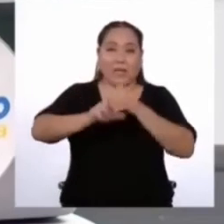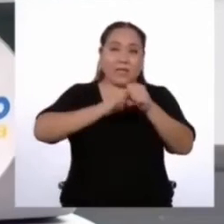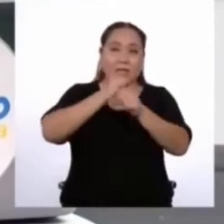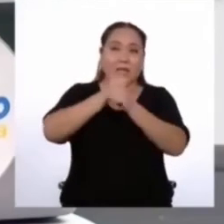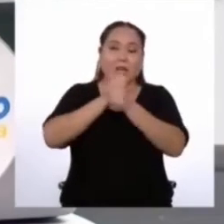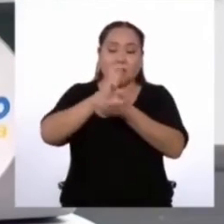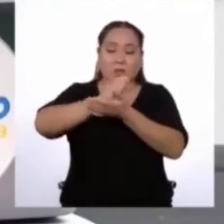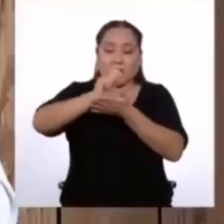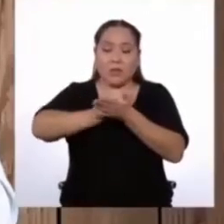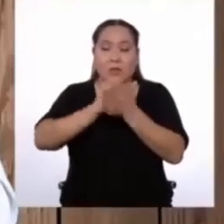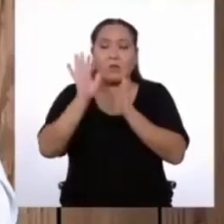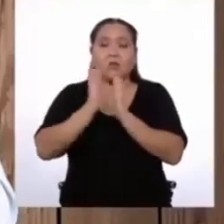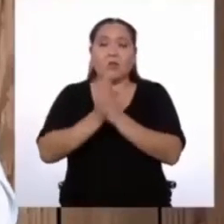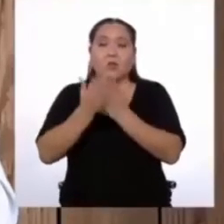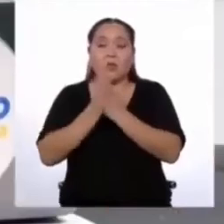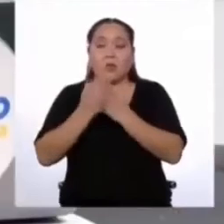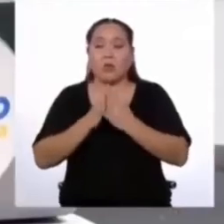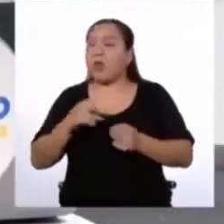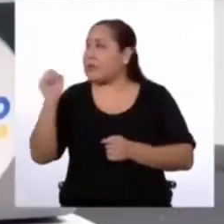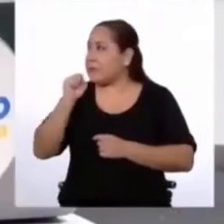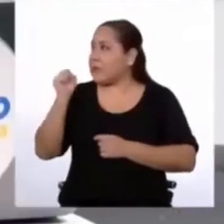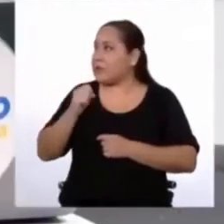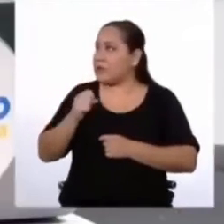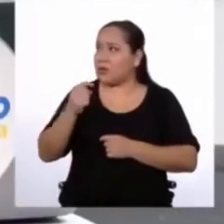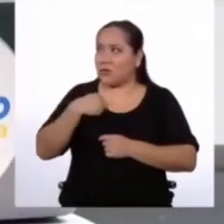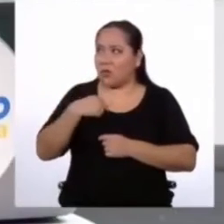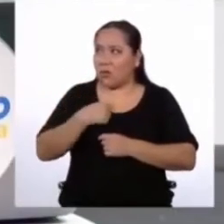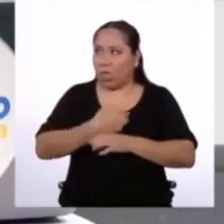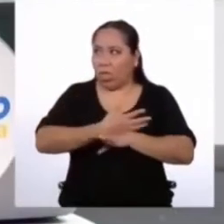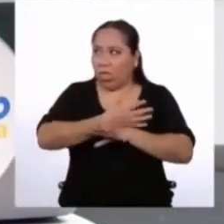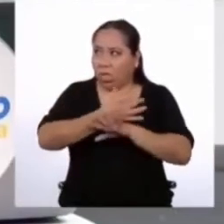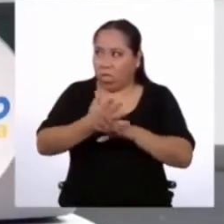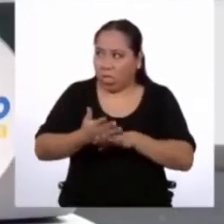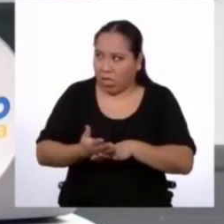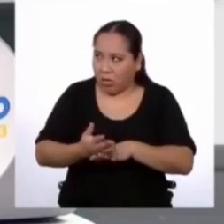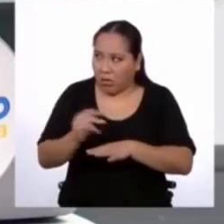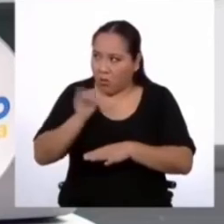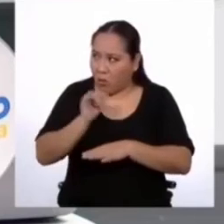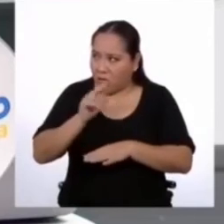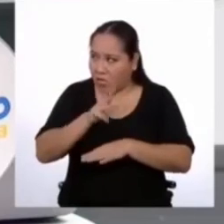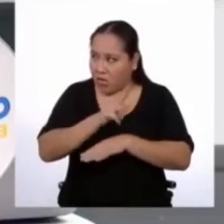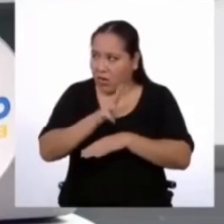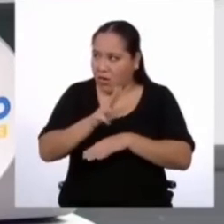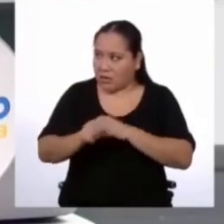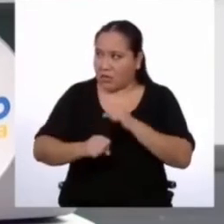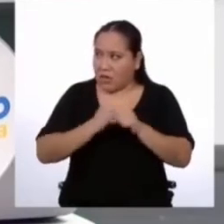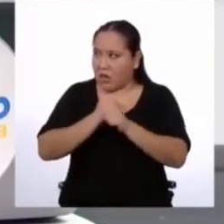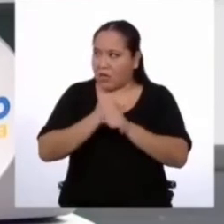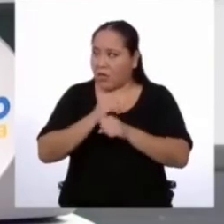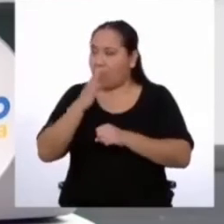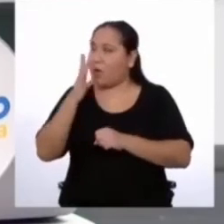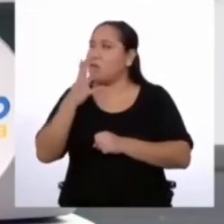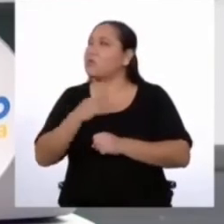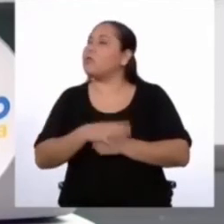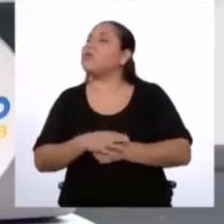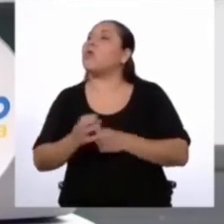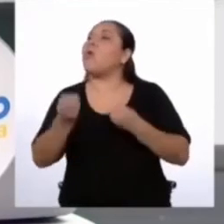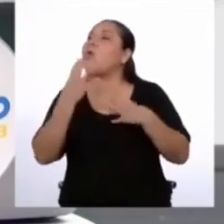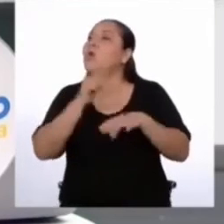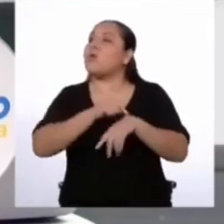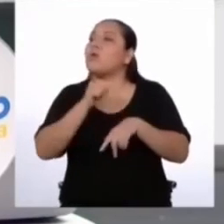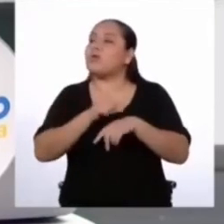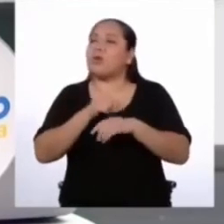escribir una de sus obras? Ajá. Yo no me voy a demorar ese tiempo, ¿cierto? Más o menos, ¿cuánto tiempo debería